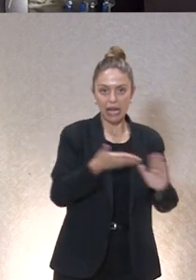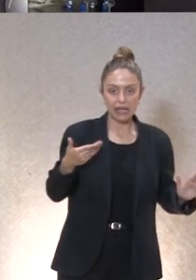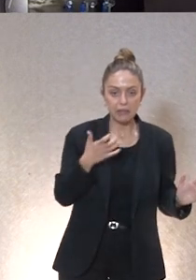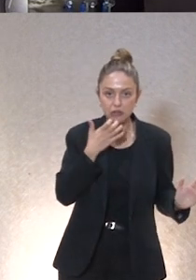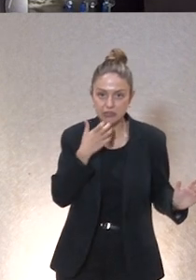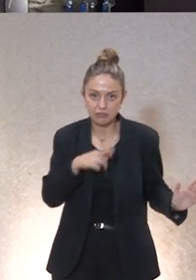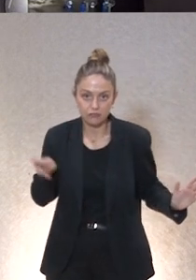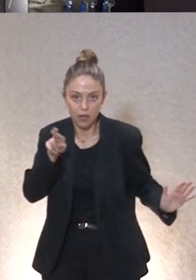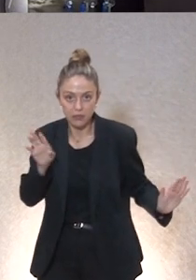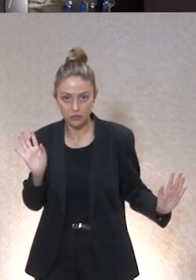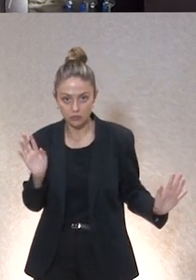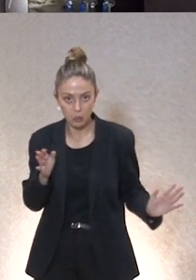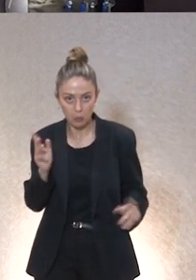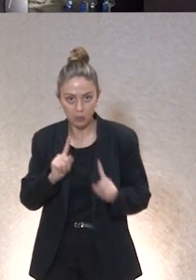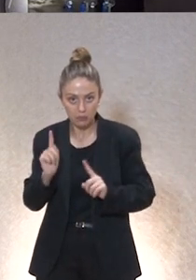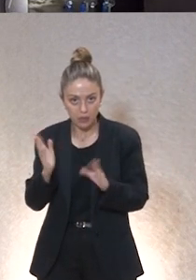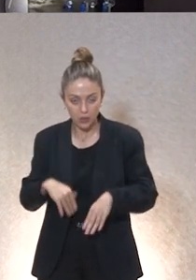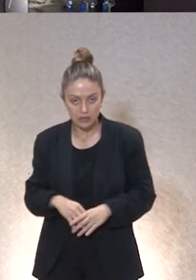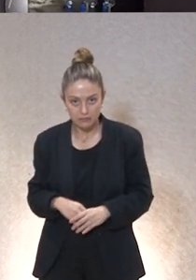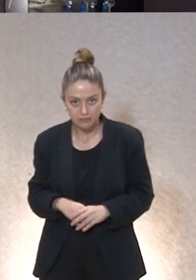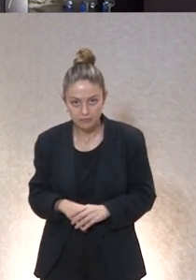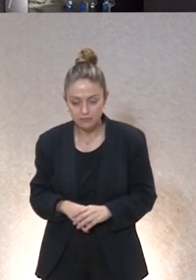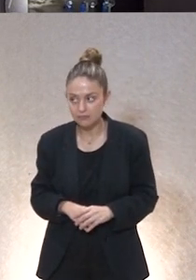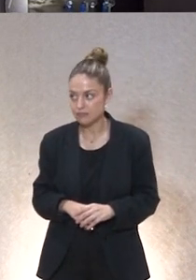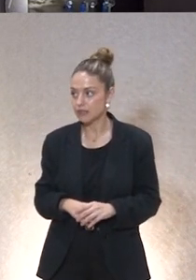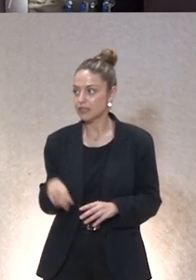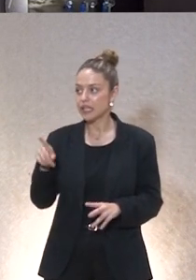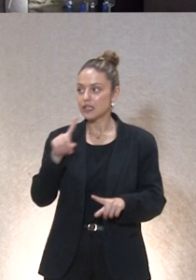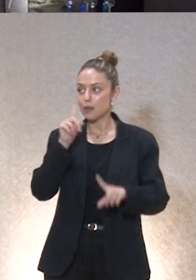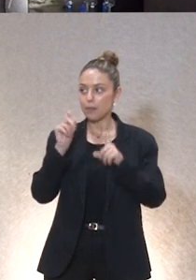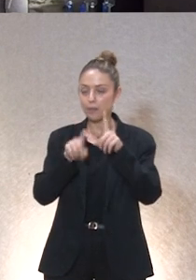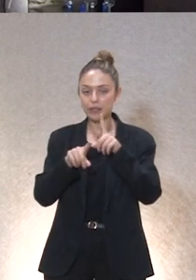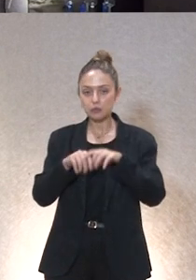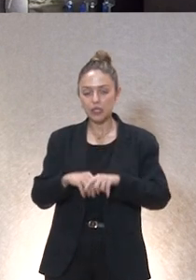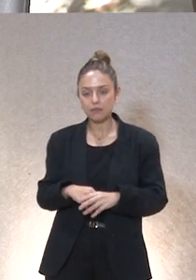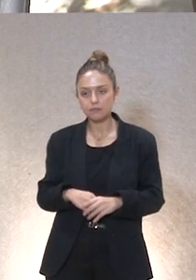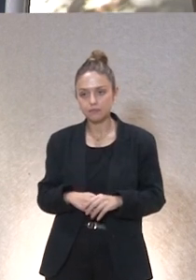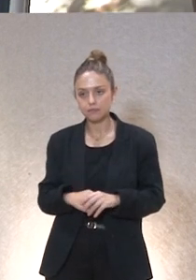ver por aquí hay la primera palabra